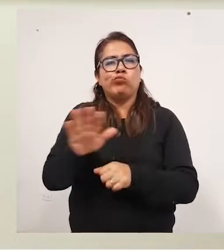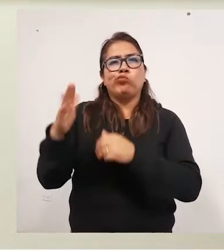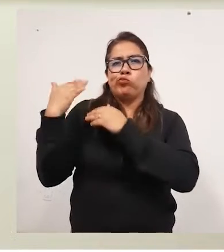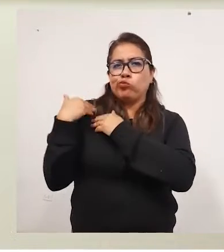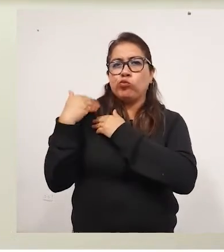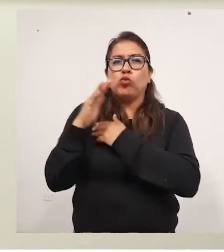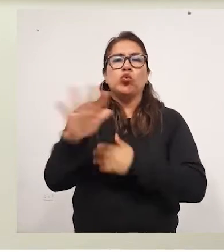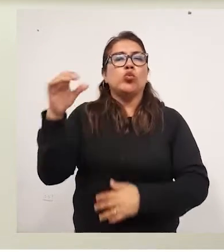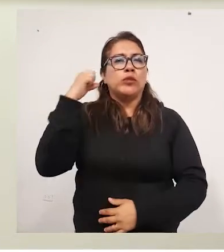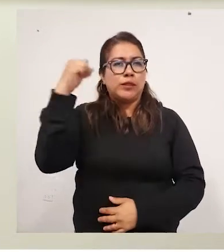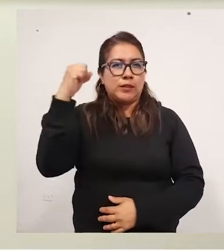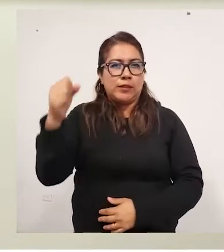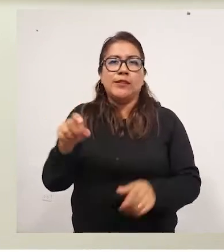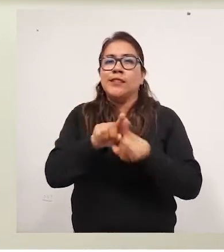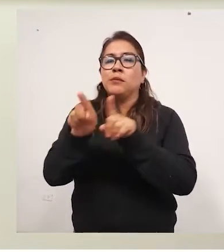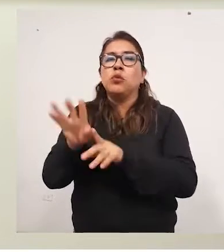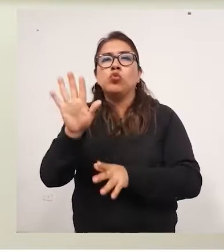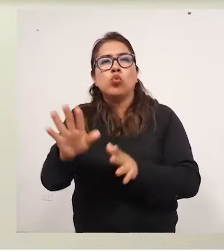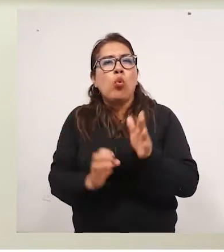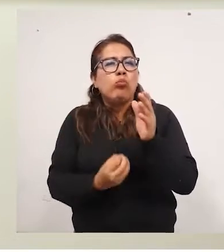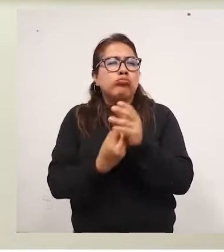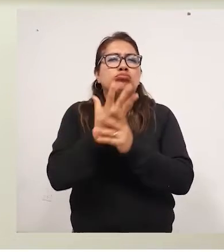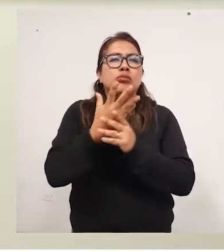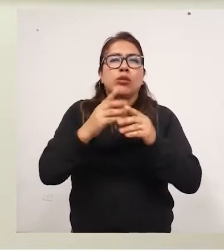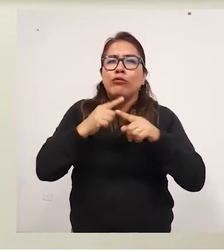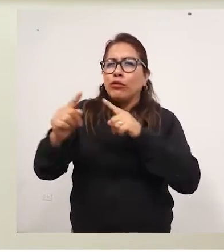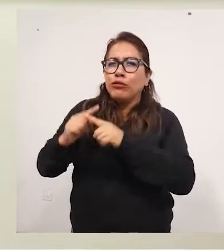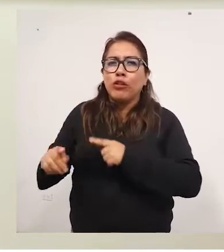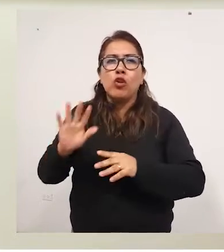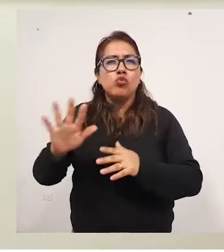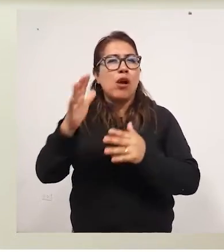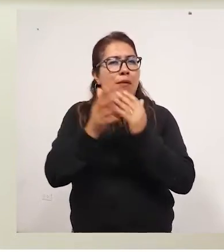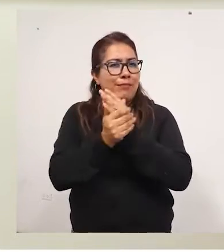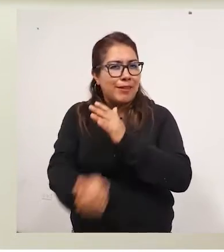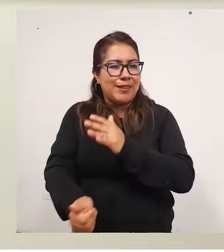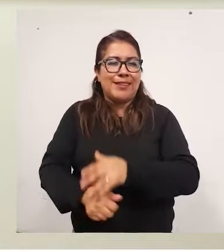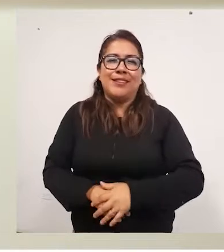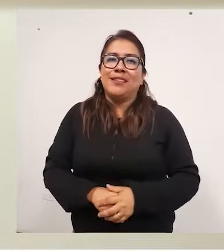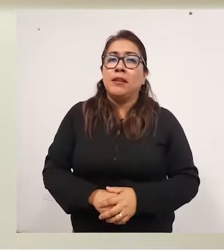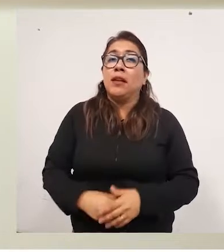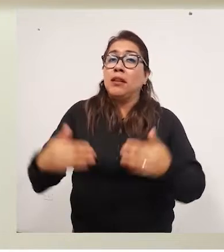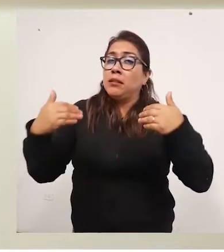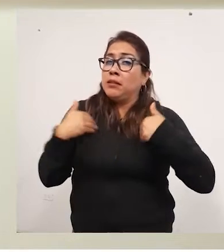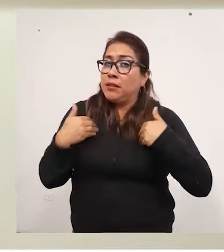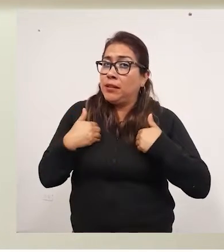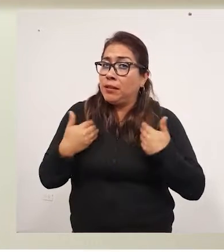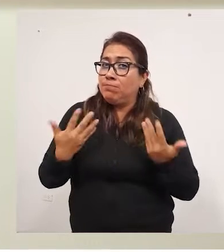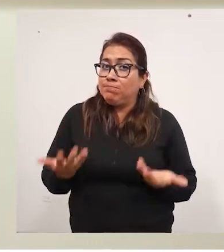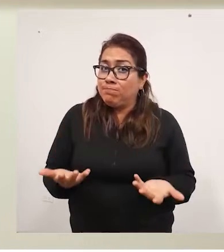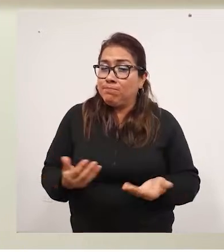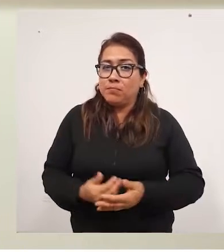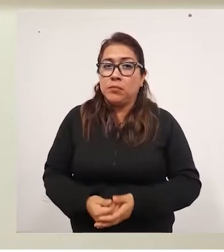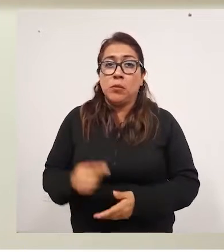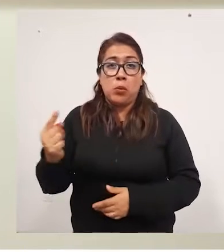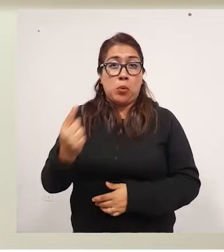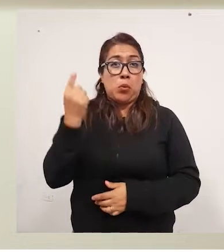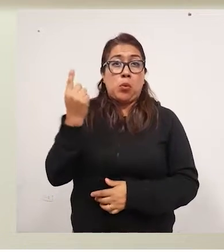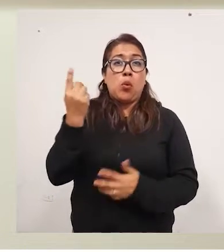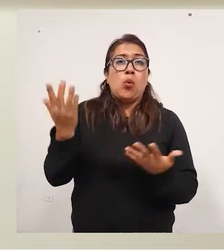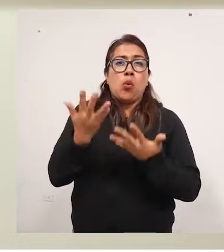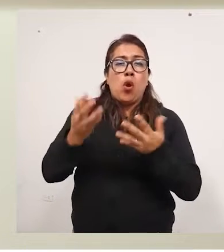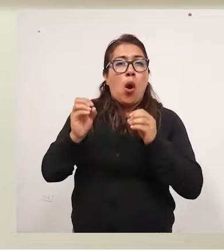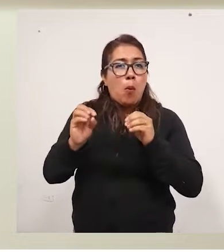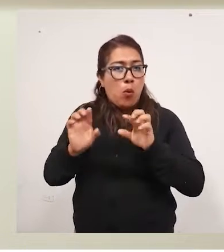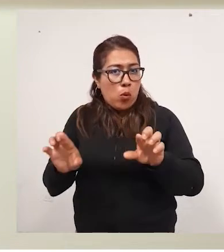con sus derechos y con el desarrollo de todas sus potencialidades. Tenemos no solo la oportunidad,